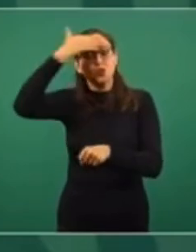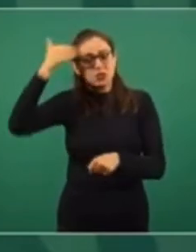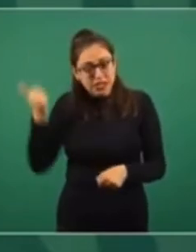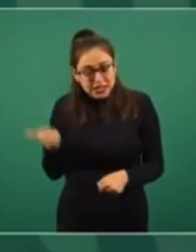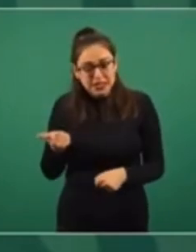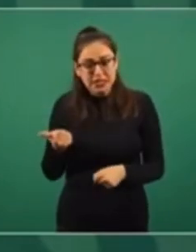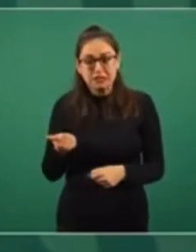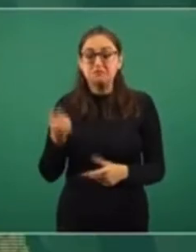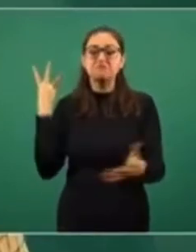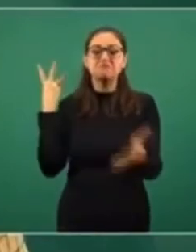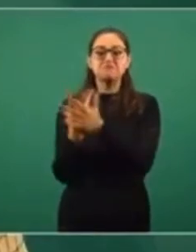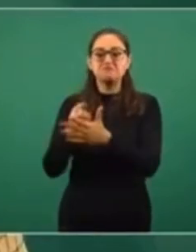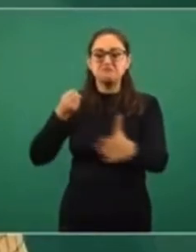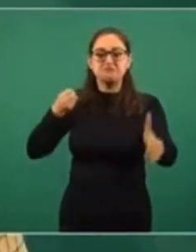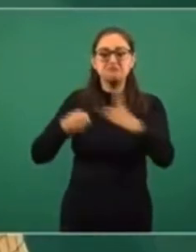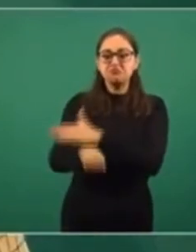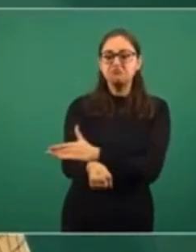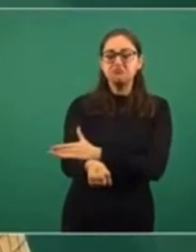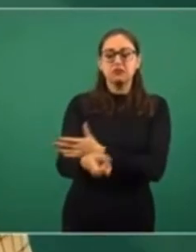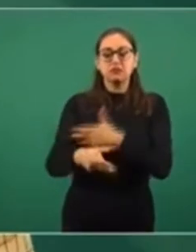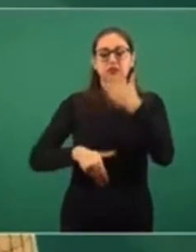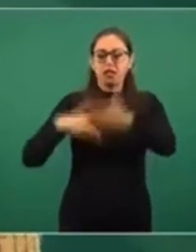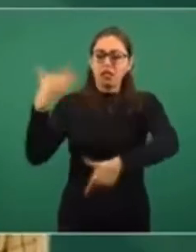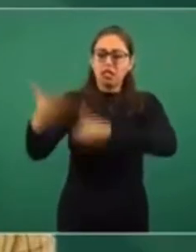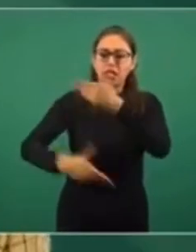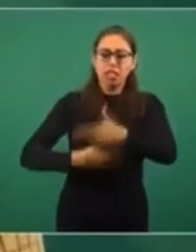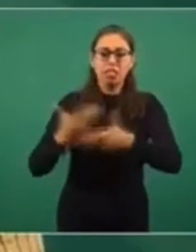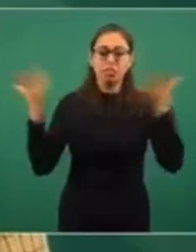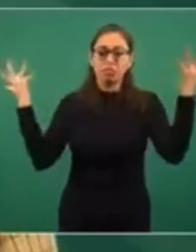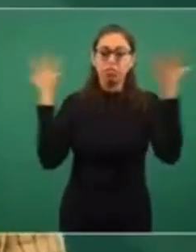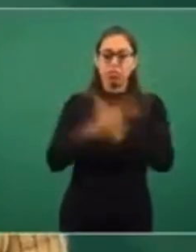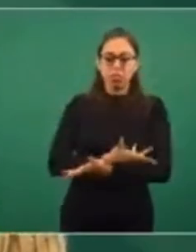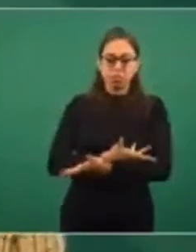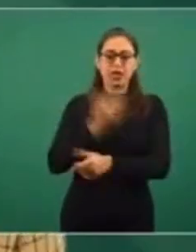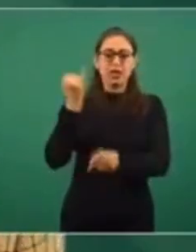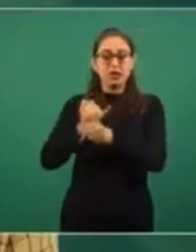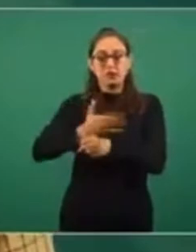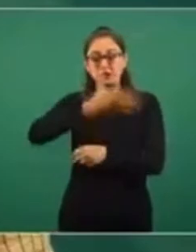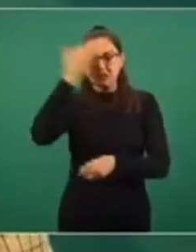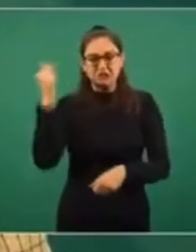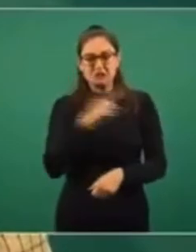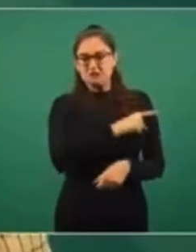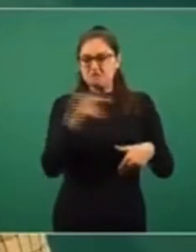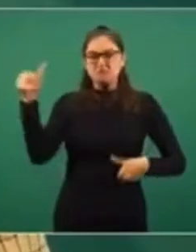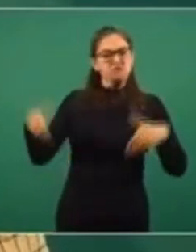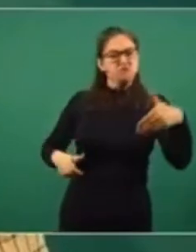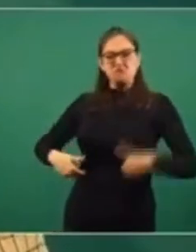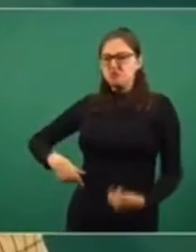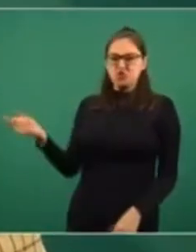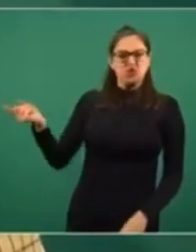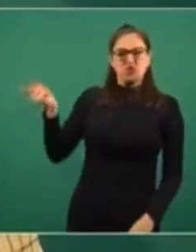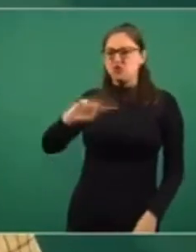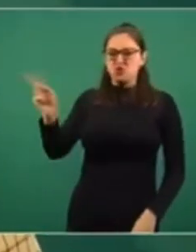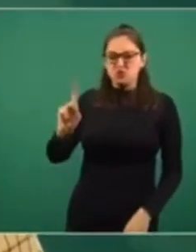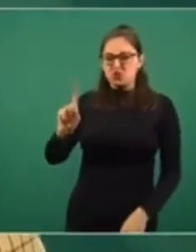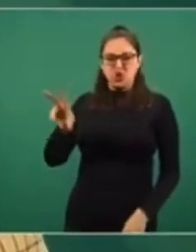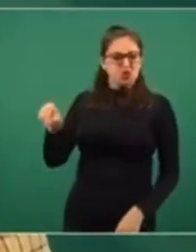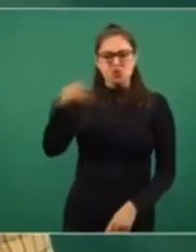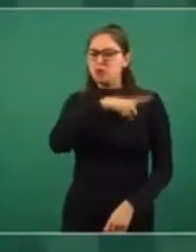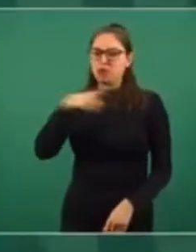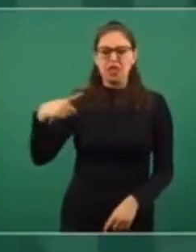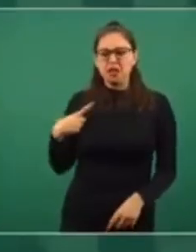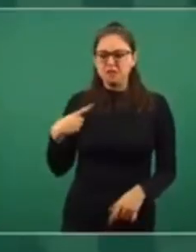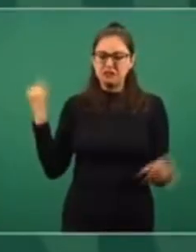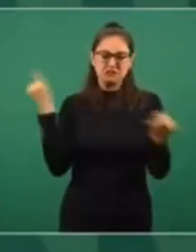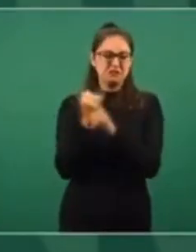injustamente procesadas. Y aunque moleste y aunque digan que no y aunque en las redes sociales